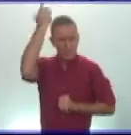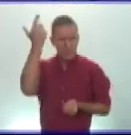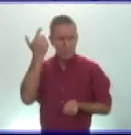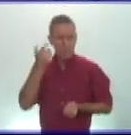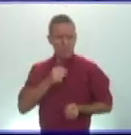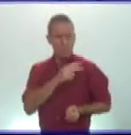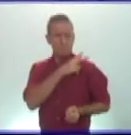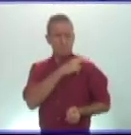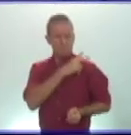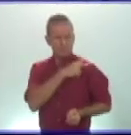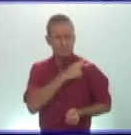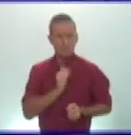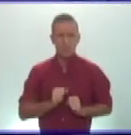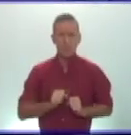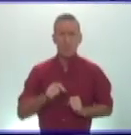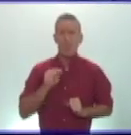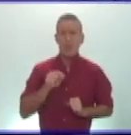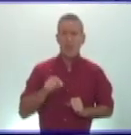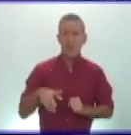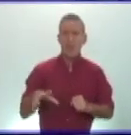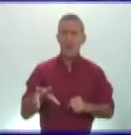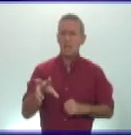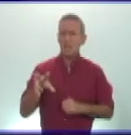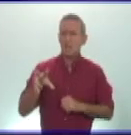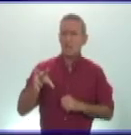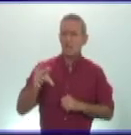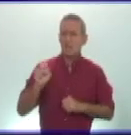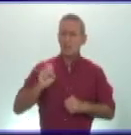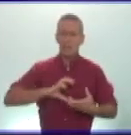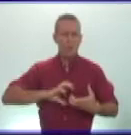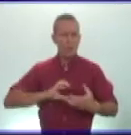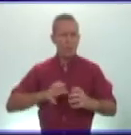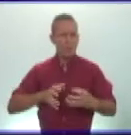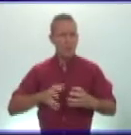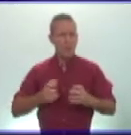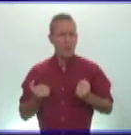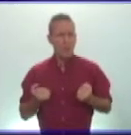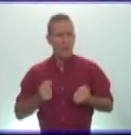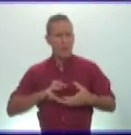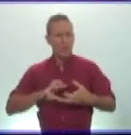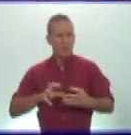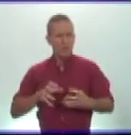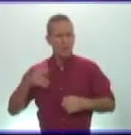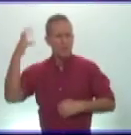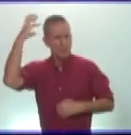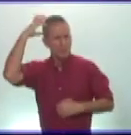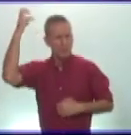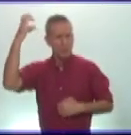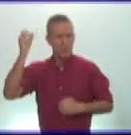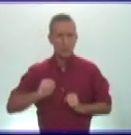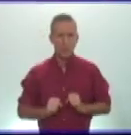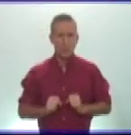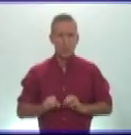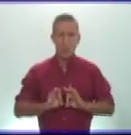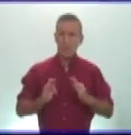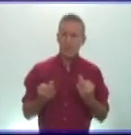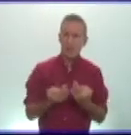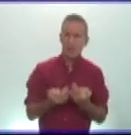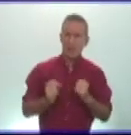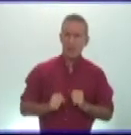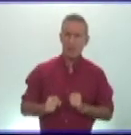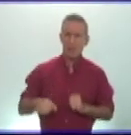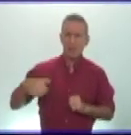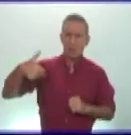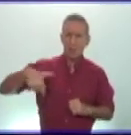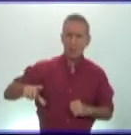egipto abolió la república e instauró el imperio romano por el año 27 antes de cristo la dinastía julio claudia fue la primera